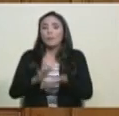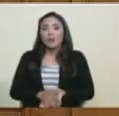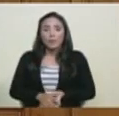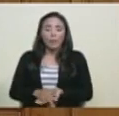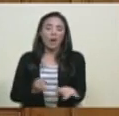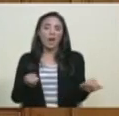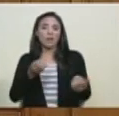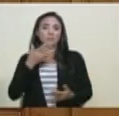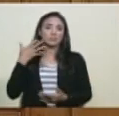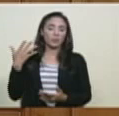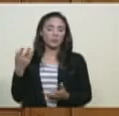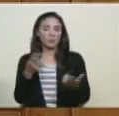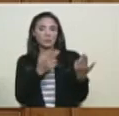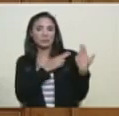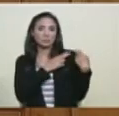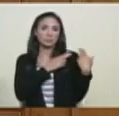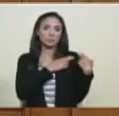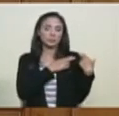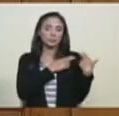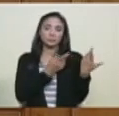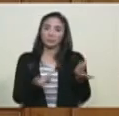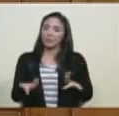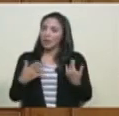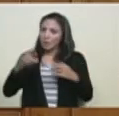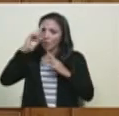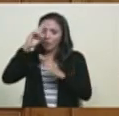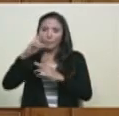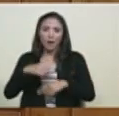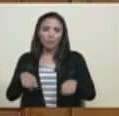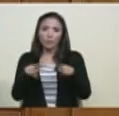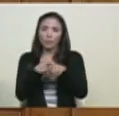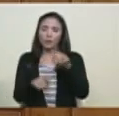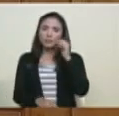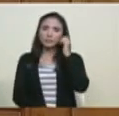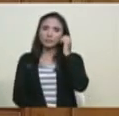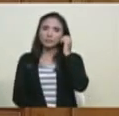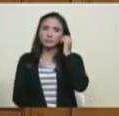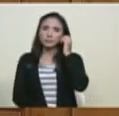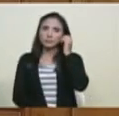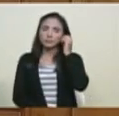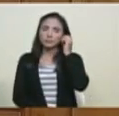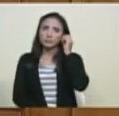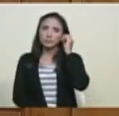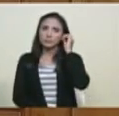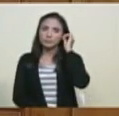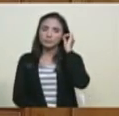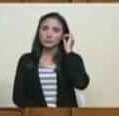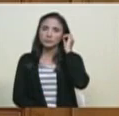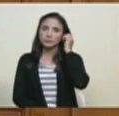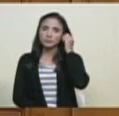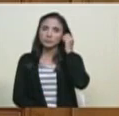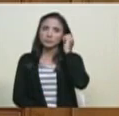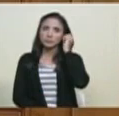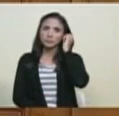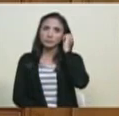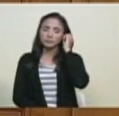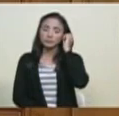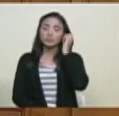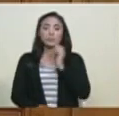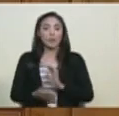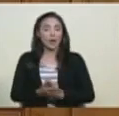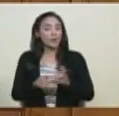esta calaña de gente, son los que van conformando, van